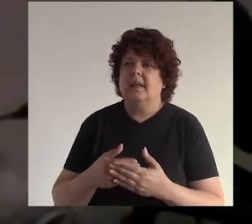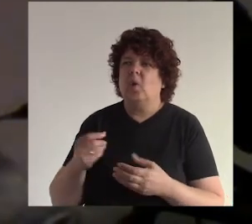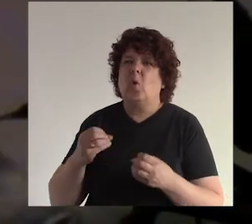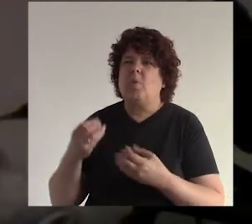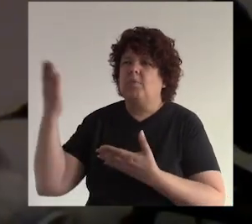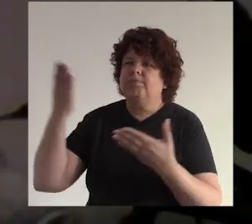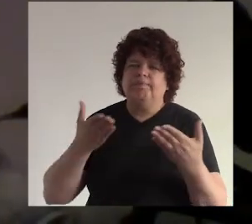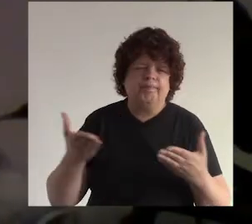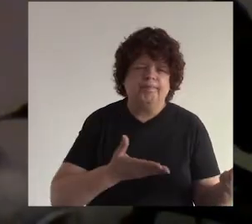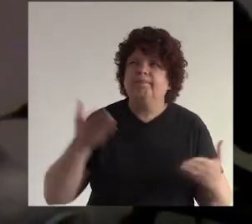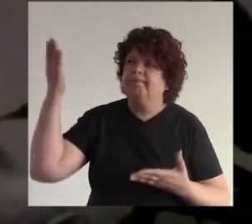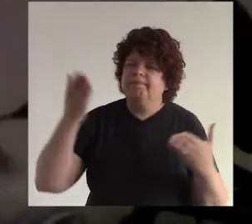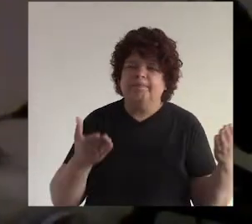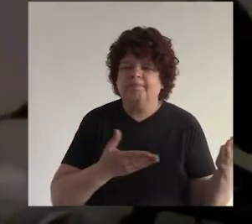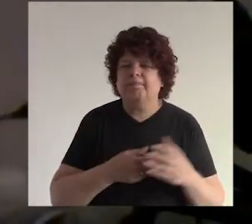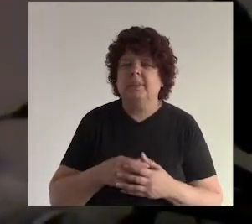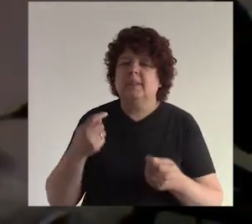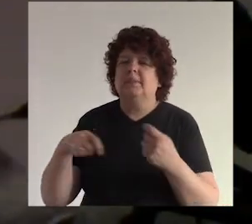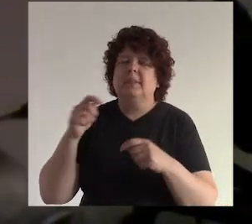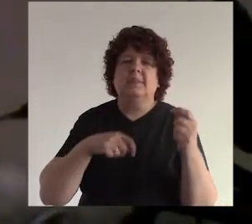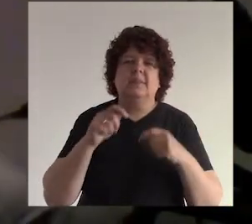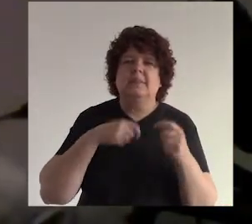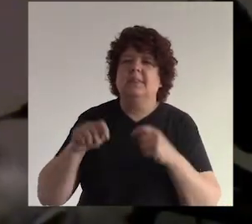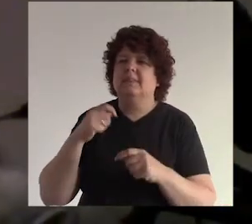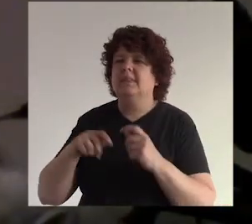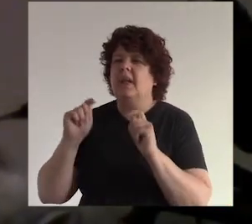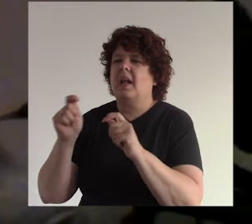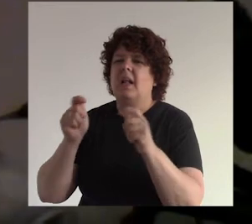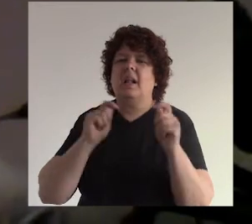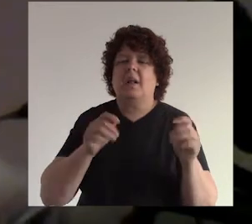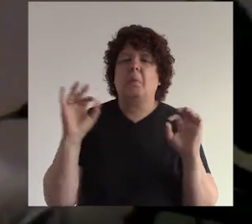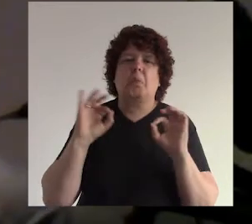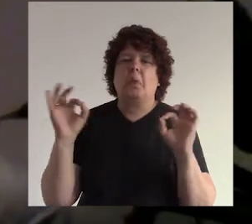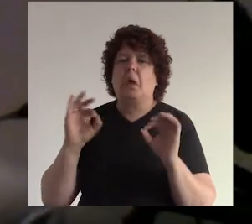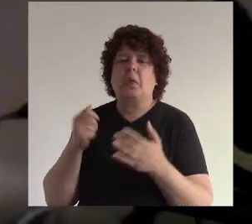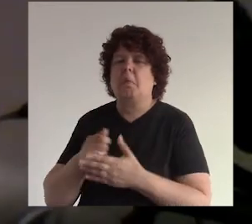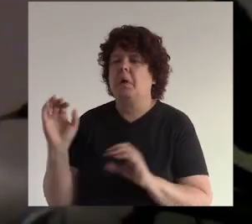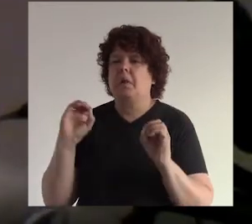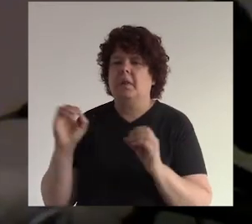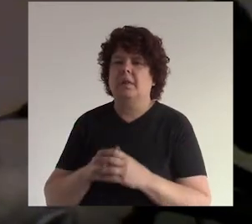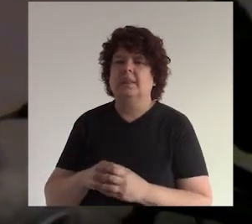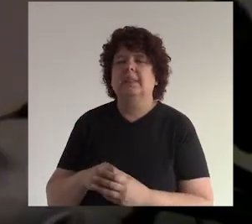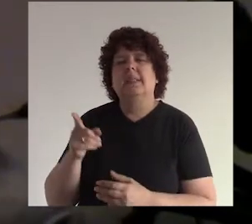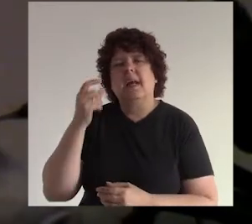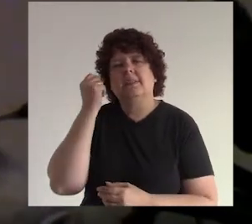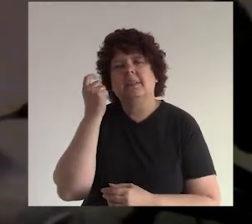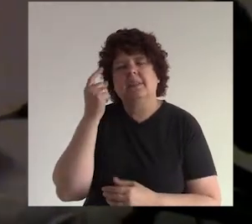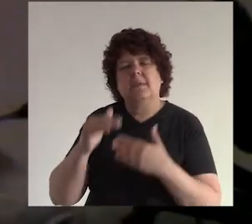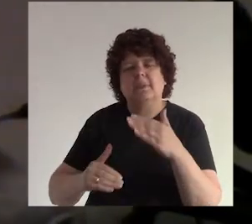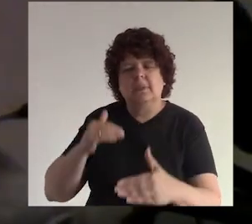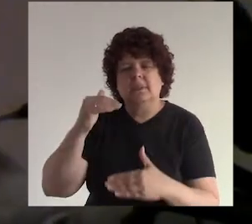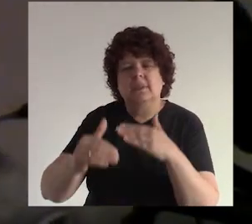peripecias obviamente ¿no? empecé a primero vendiendo vendo, vendo vendo regalos y nadie me compraba ¿no? entonces